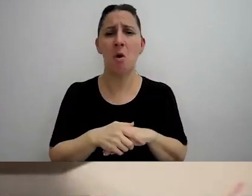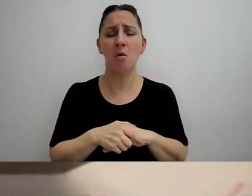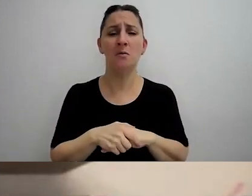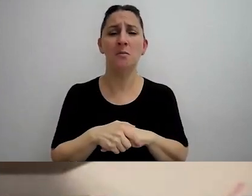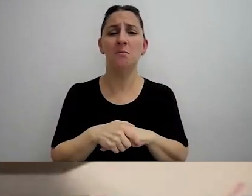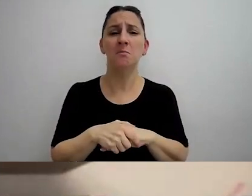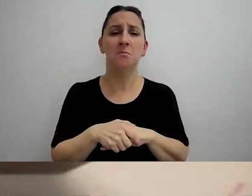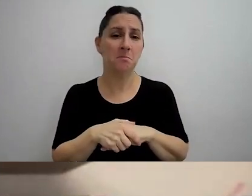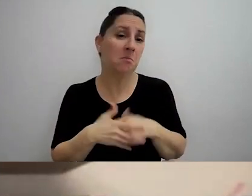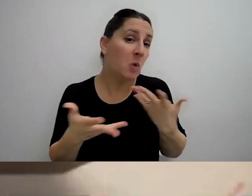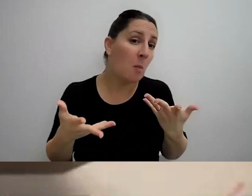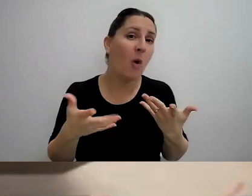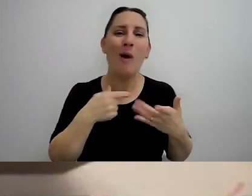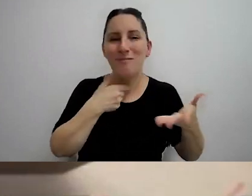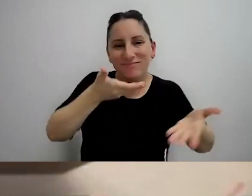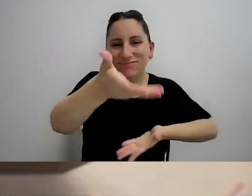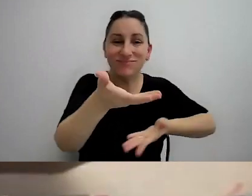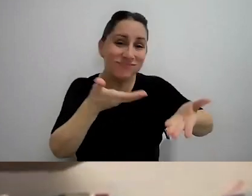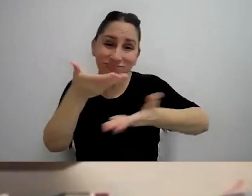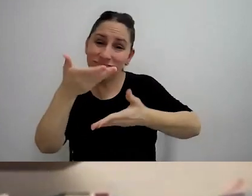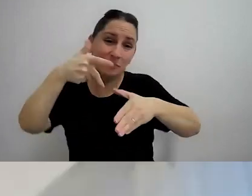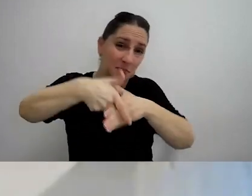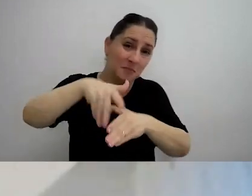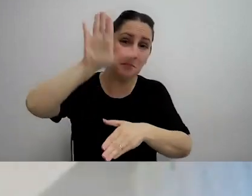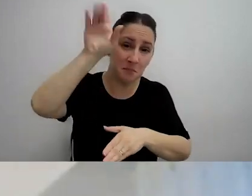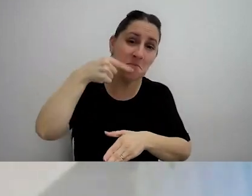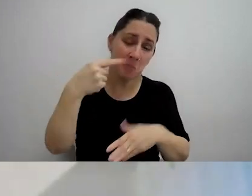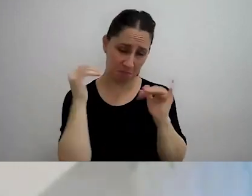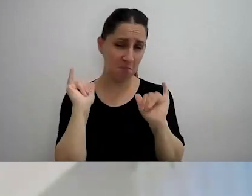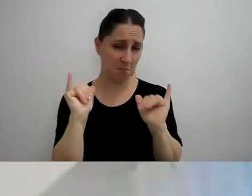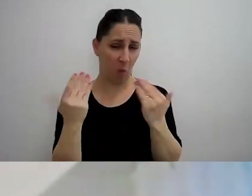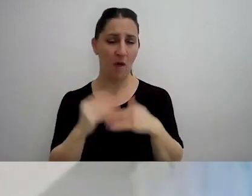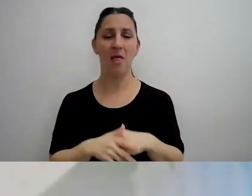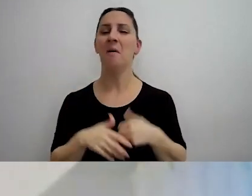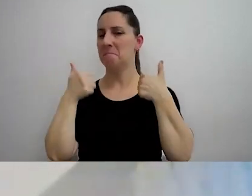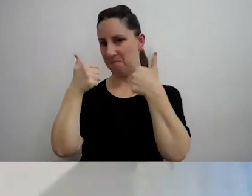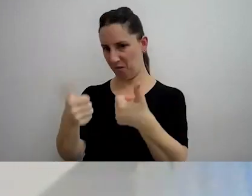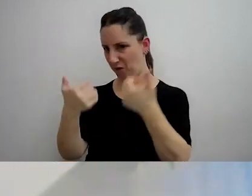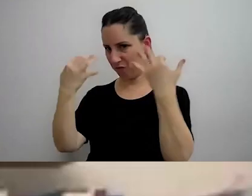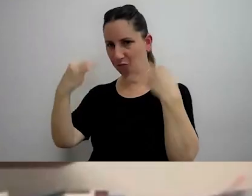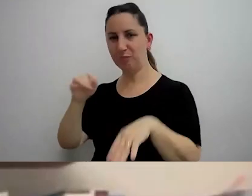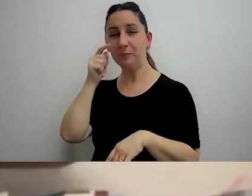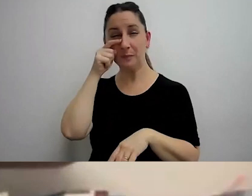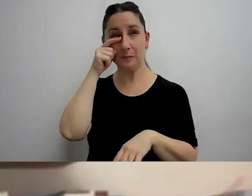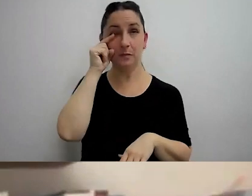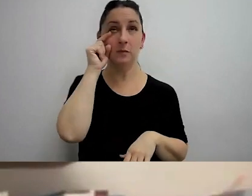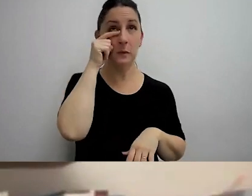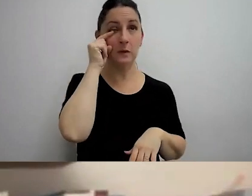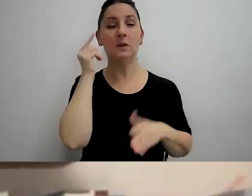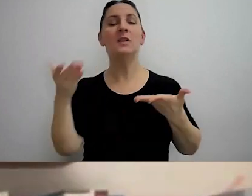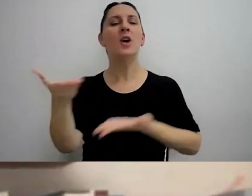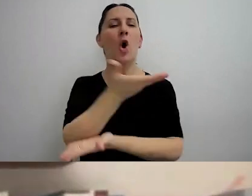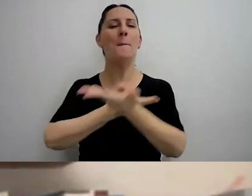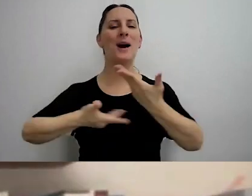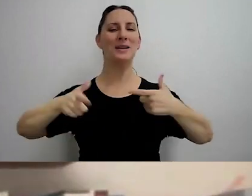hacer un poco participativo bienvenido perfecto bueno genial bueno voy a compartir